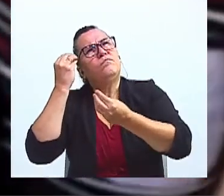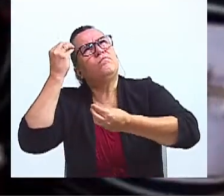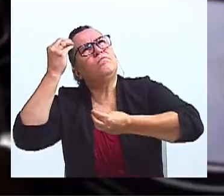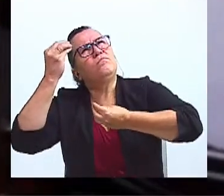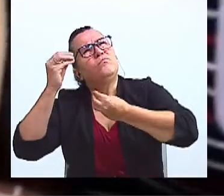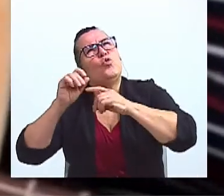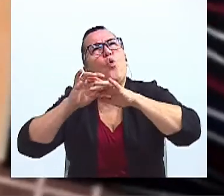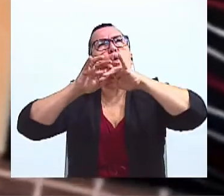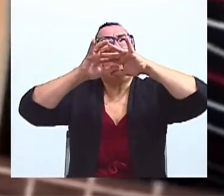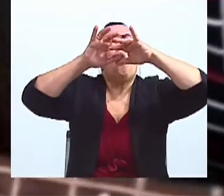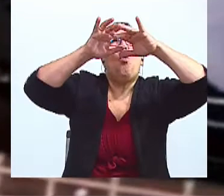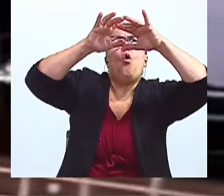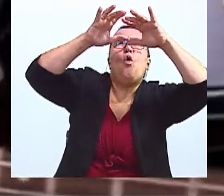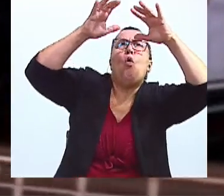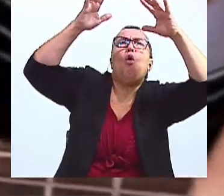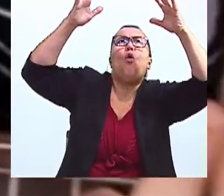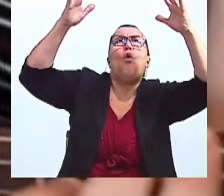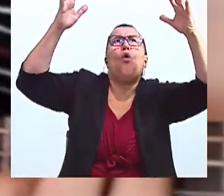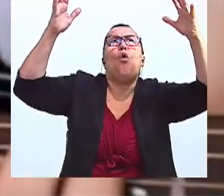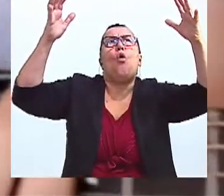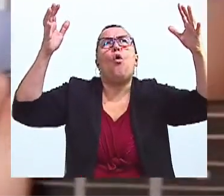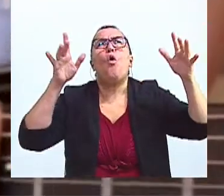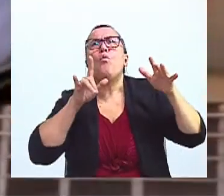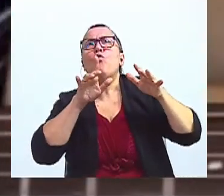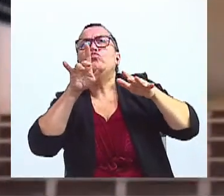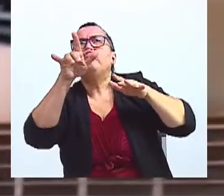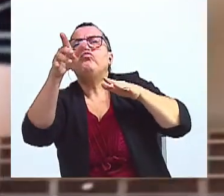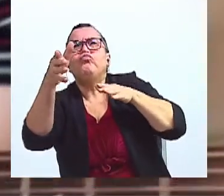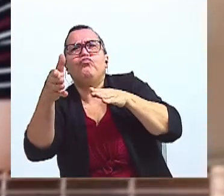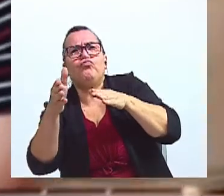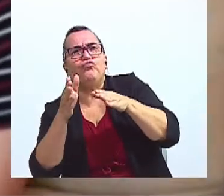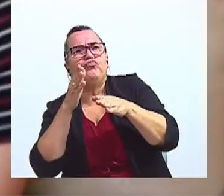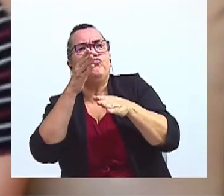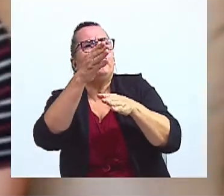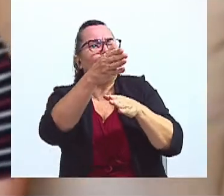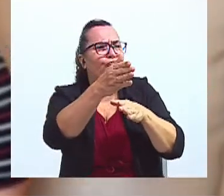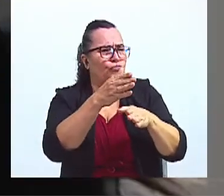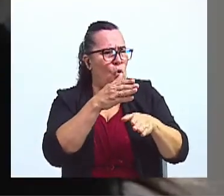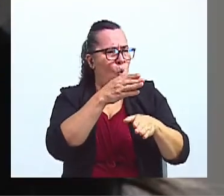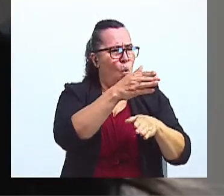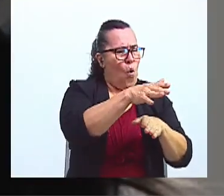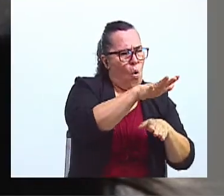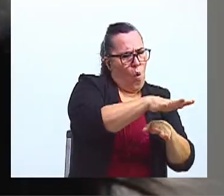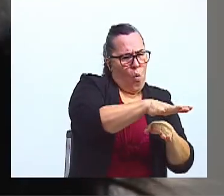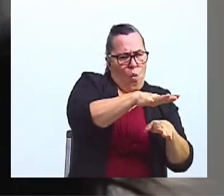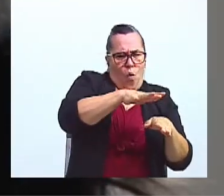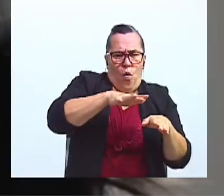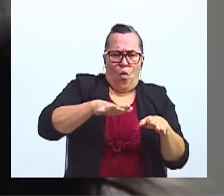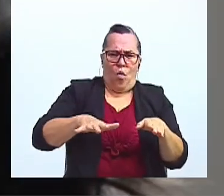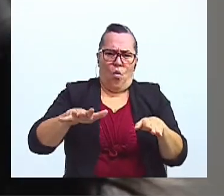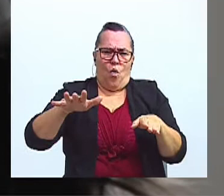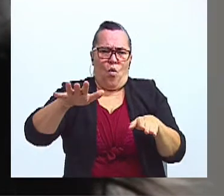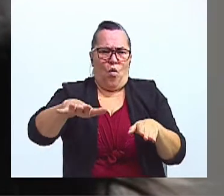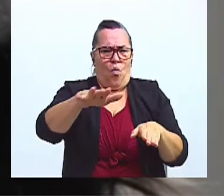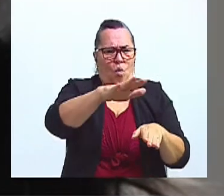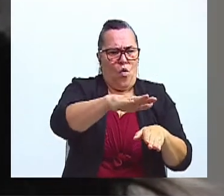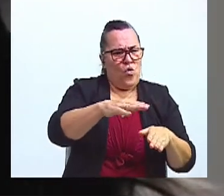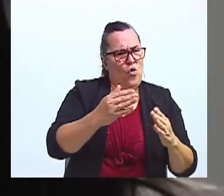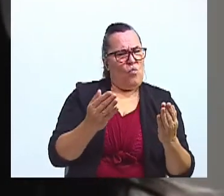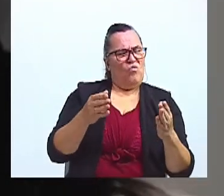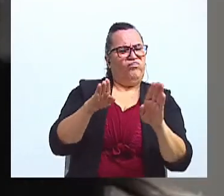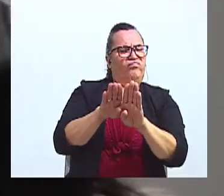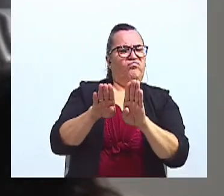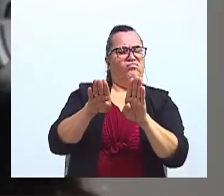viajando entre espacios he hecho fuertes en mi habitación